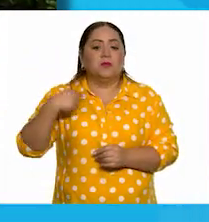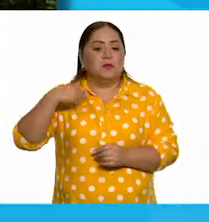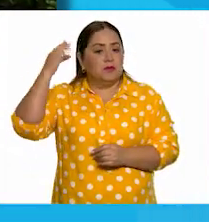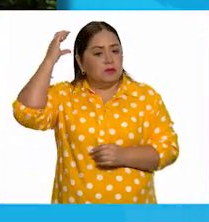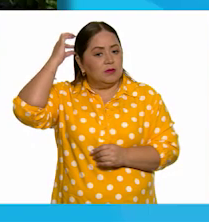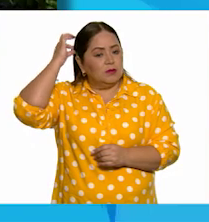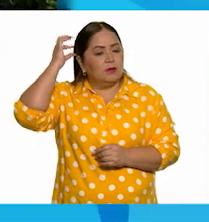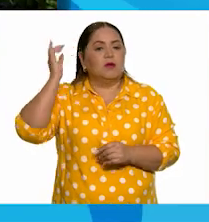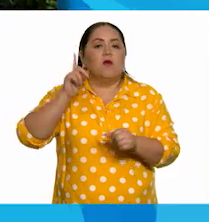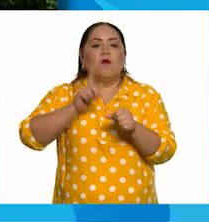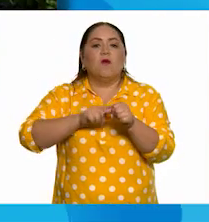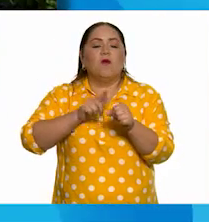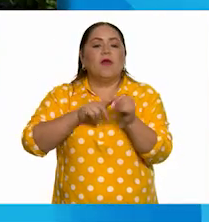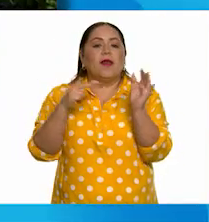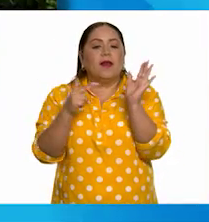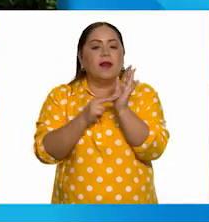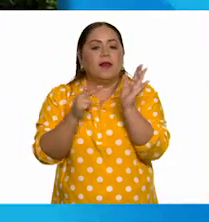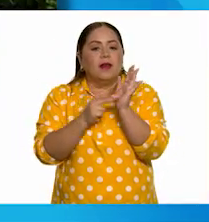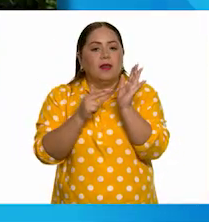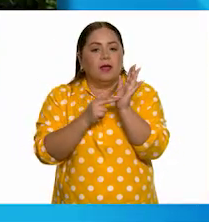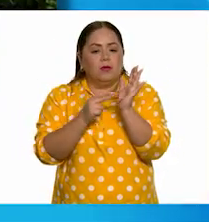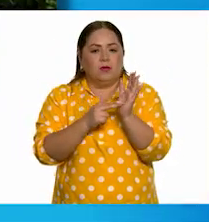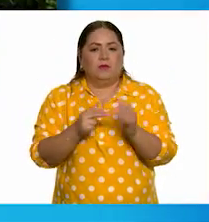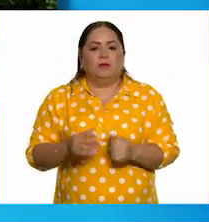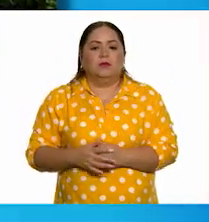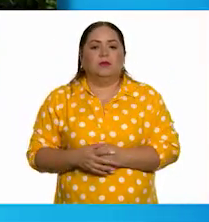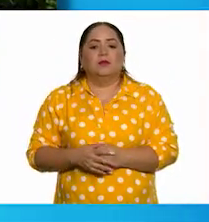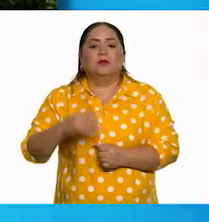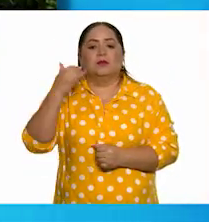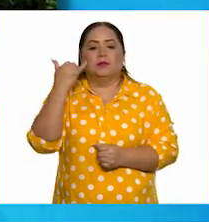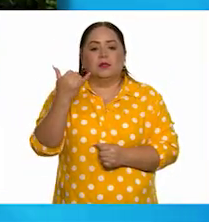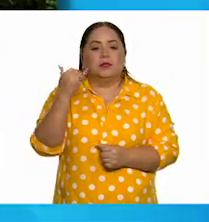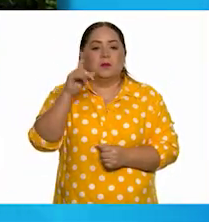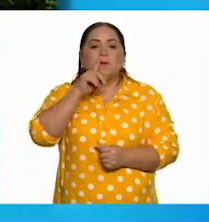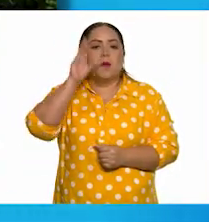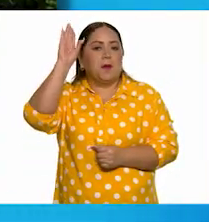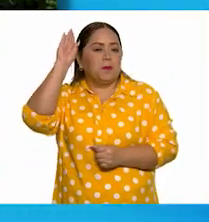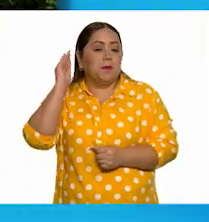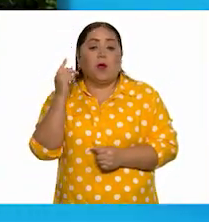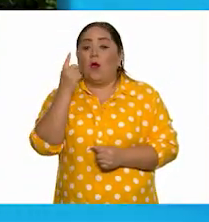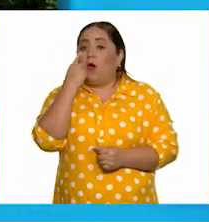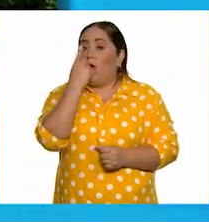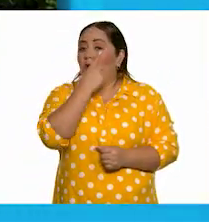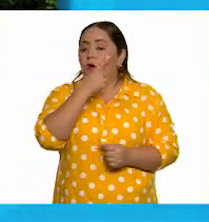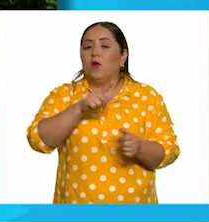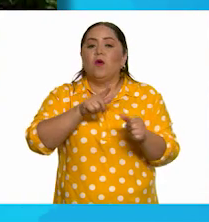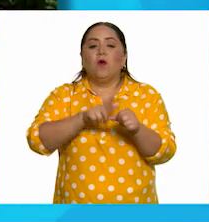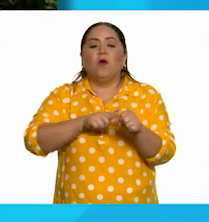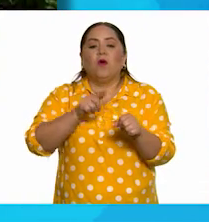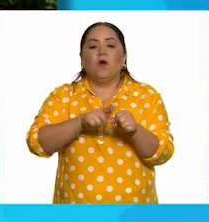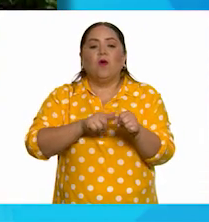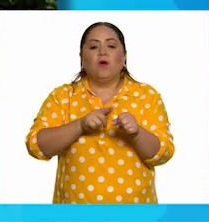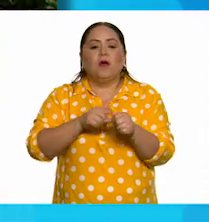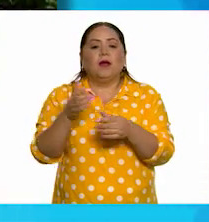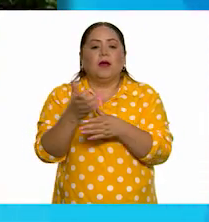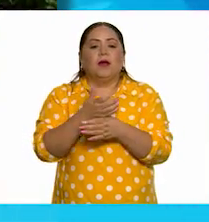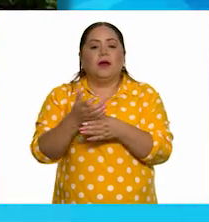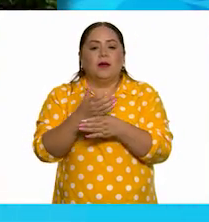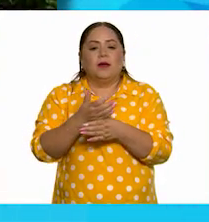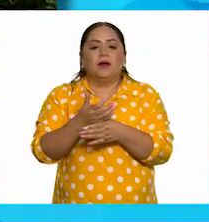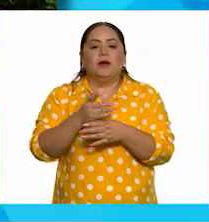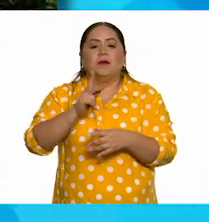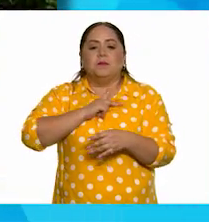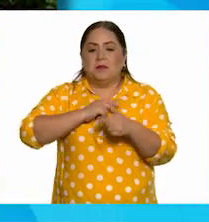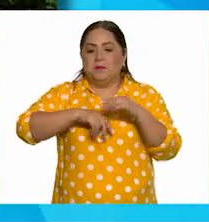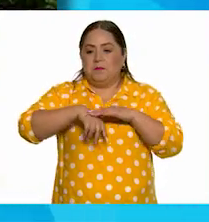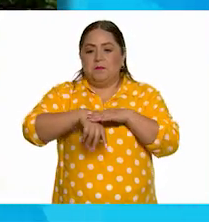cabello es color negro y lacio. Mis ojos son color café. Mi